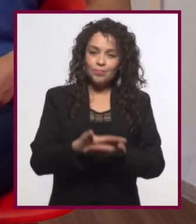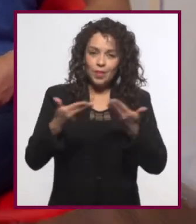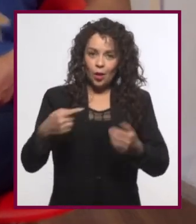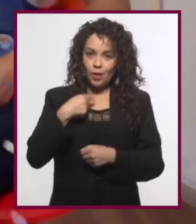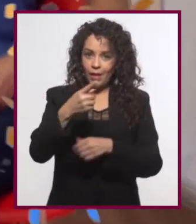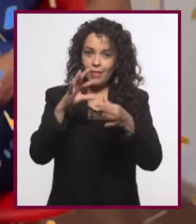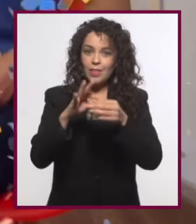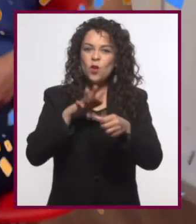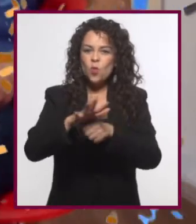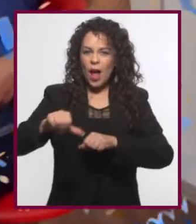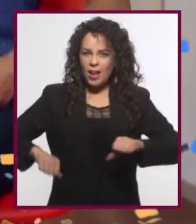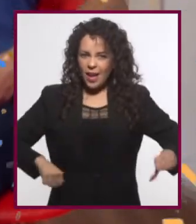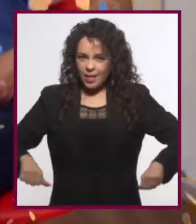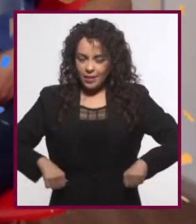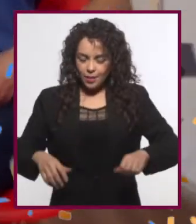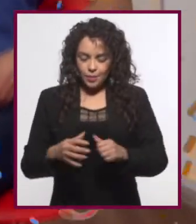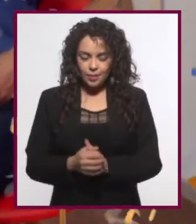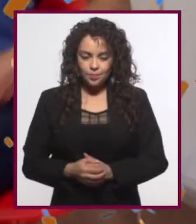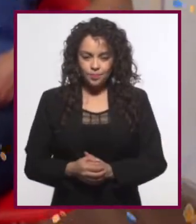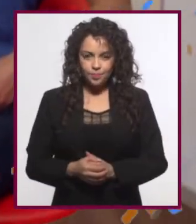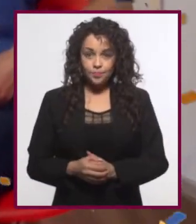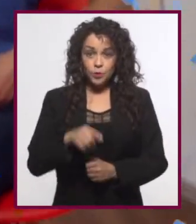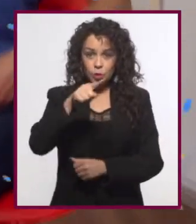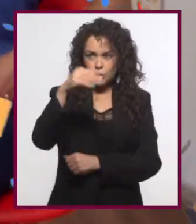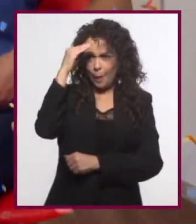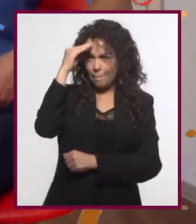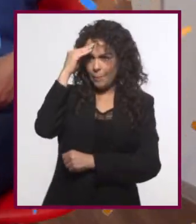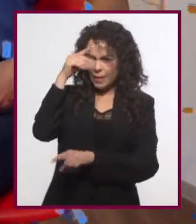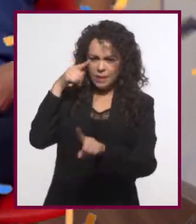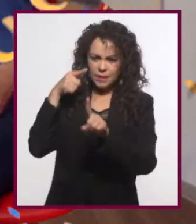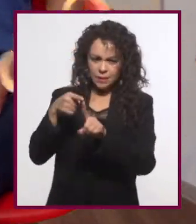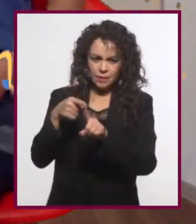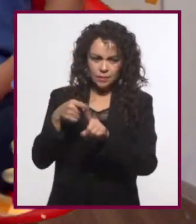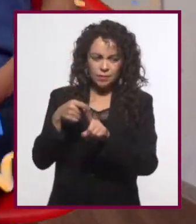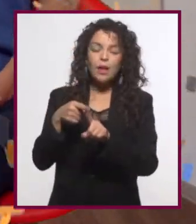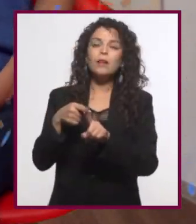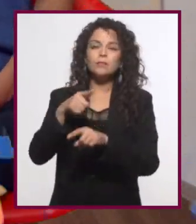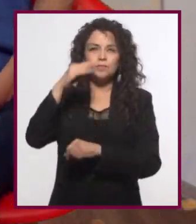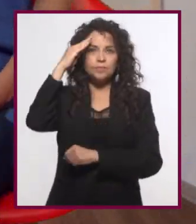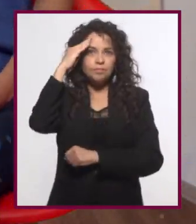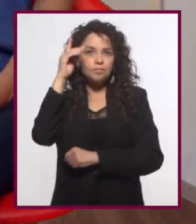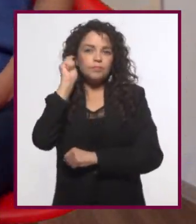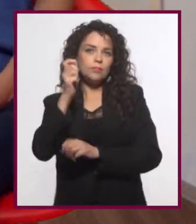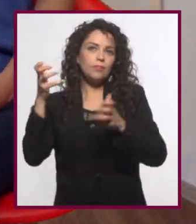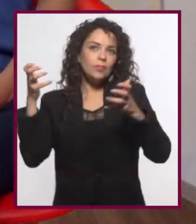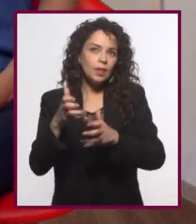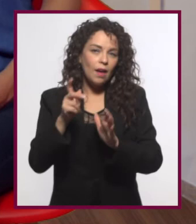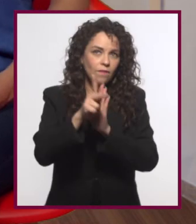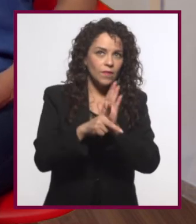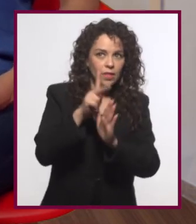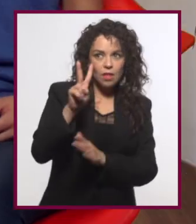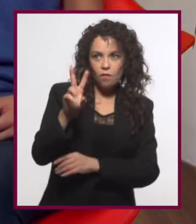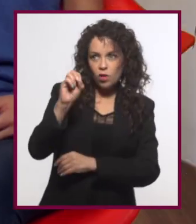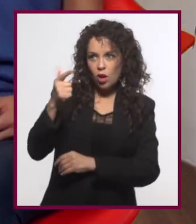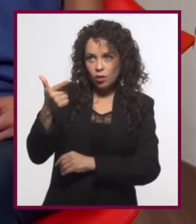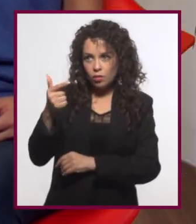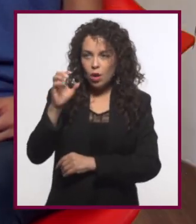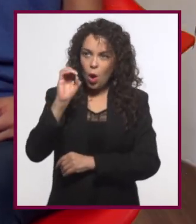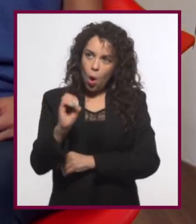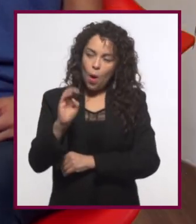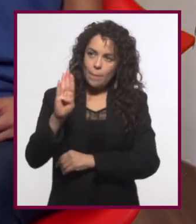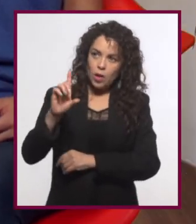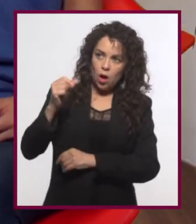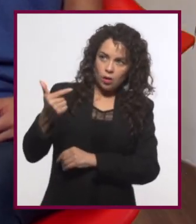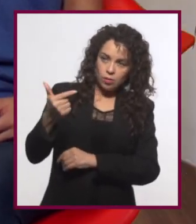actividad de hoy. Según lo que acaban de pensar, hagamos de cuenta que vamos a crear nuestro propio blog o videoblog. Y no se